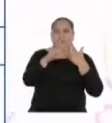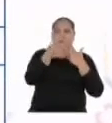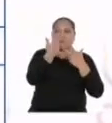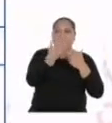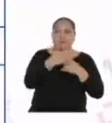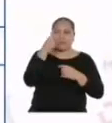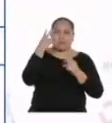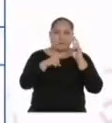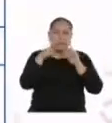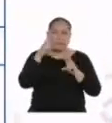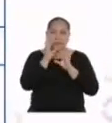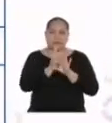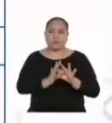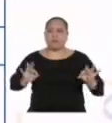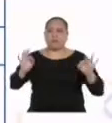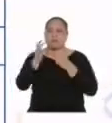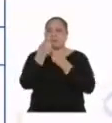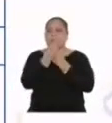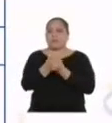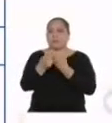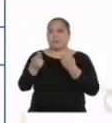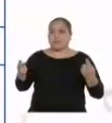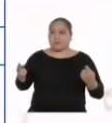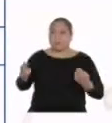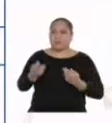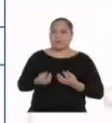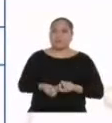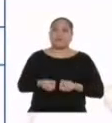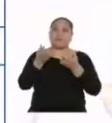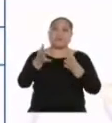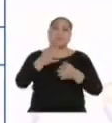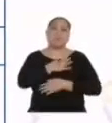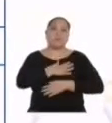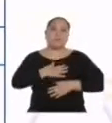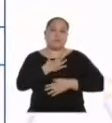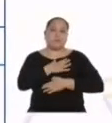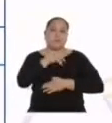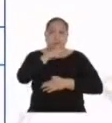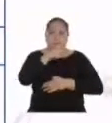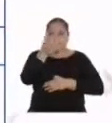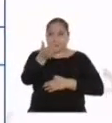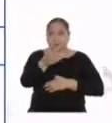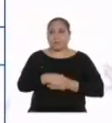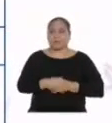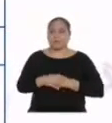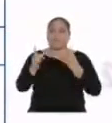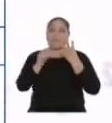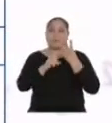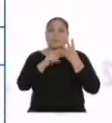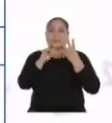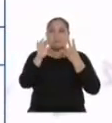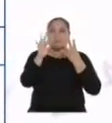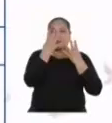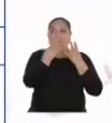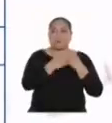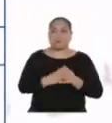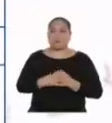Reconocer la importancia de los recursos para la satisfacción de las necesidades. Y 4.